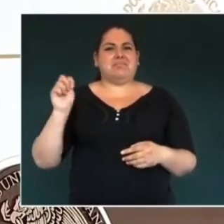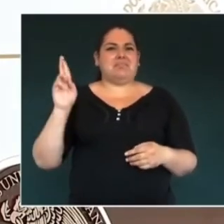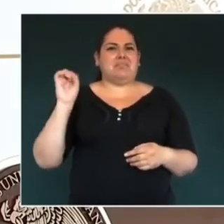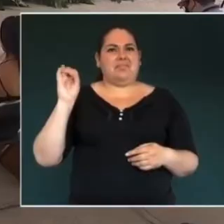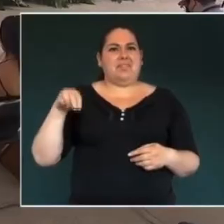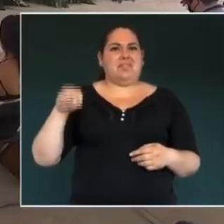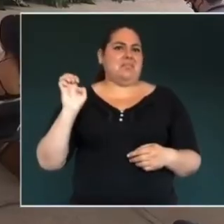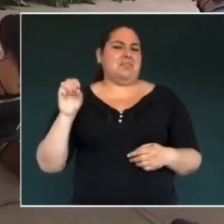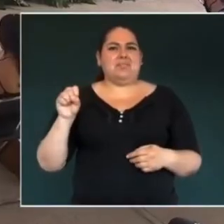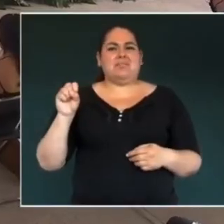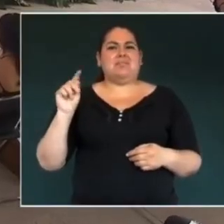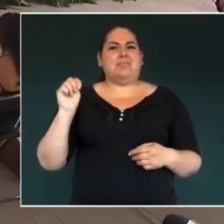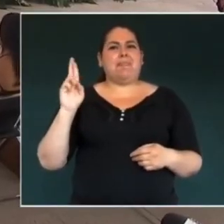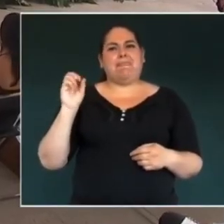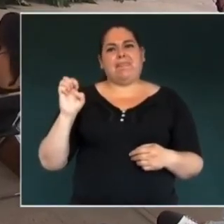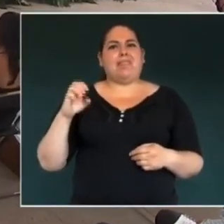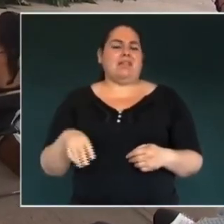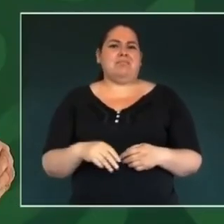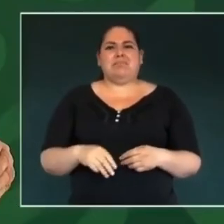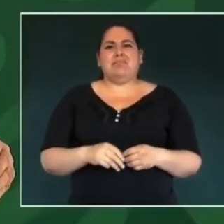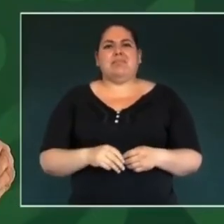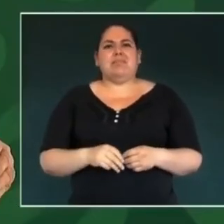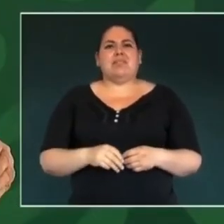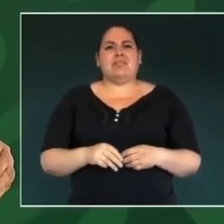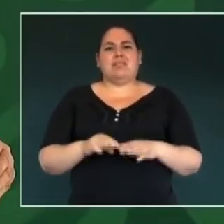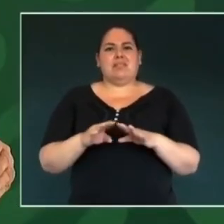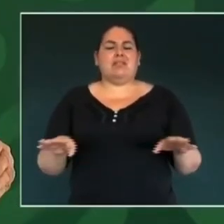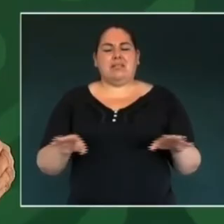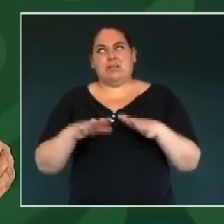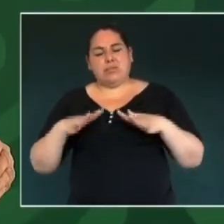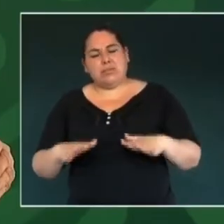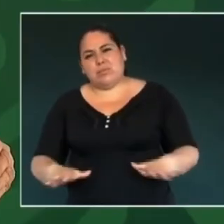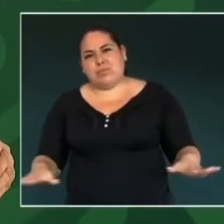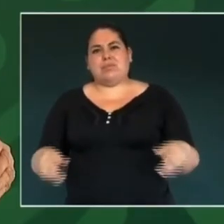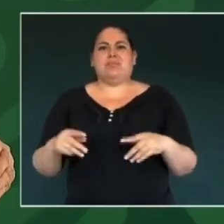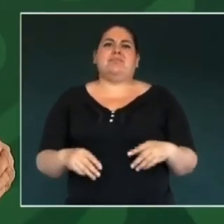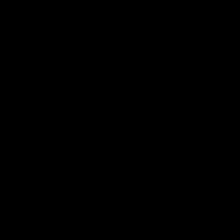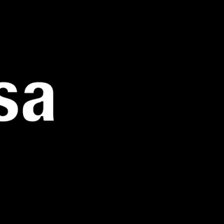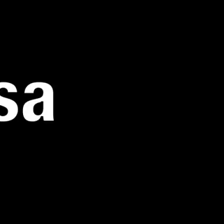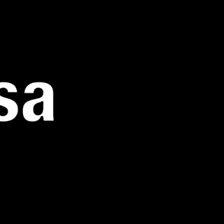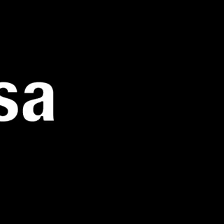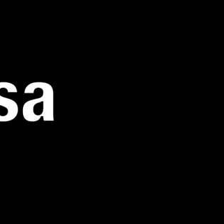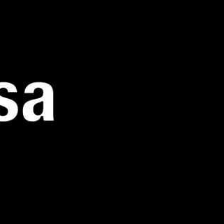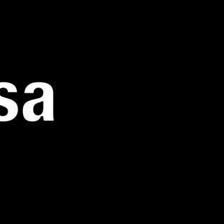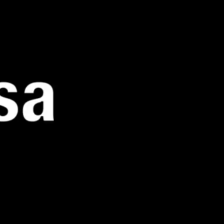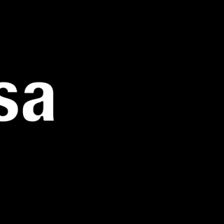apuesta, el pronóstico es que ya se haya logrado la normalidad en el sector turístico a finales de año.